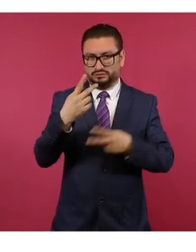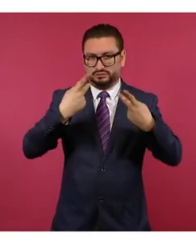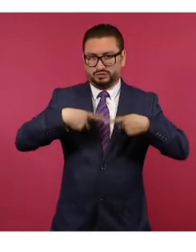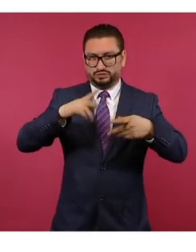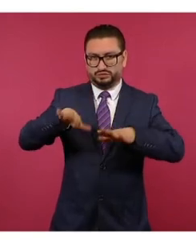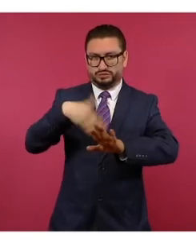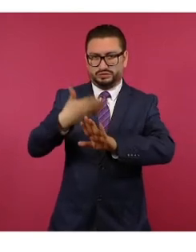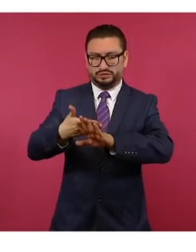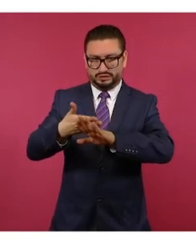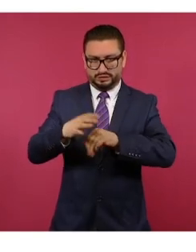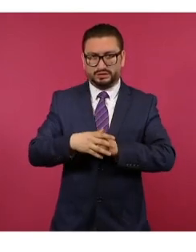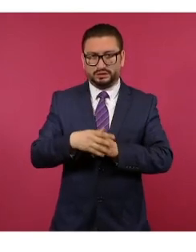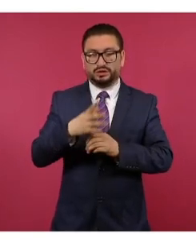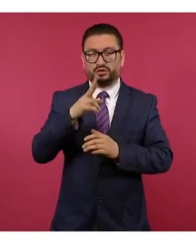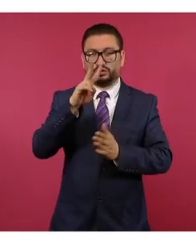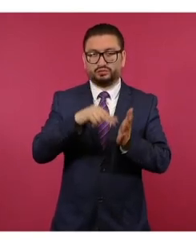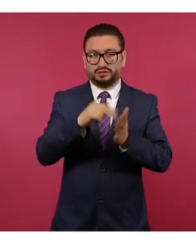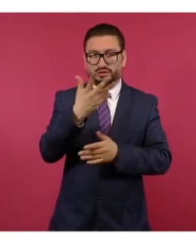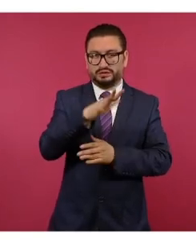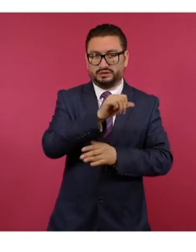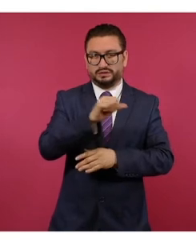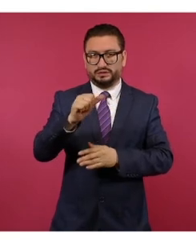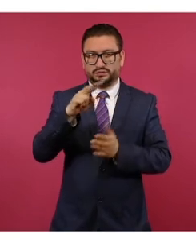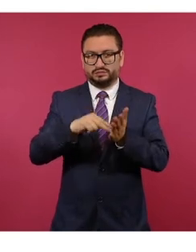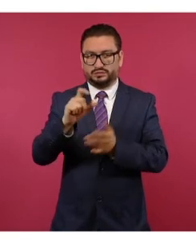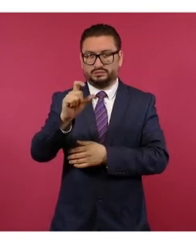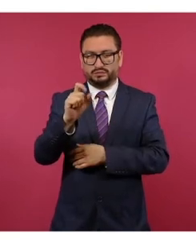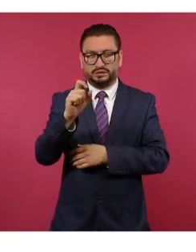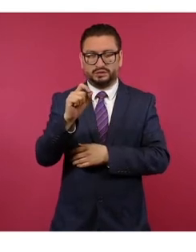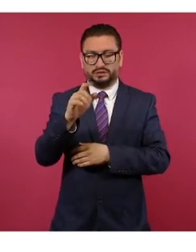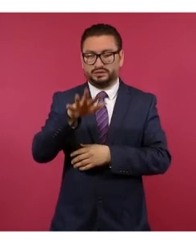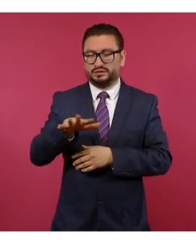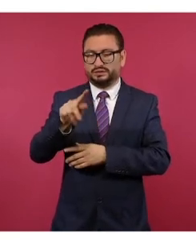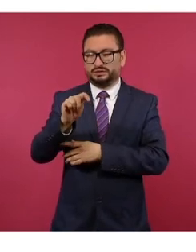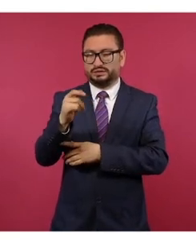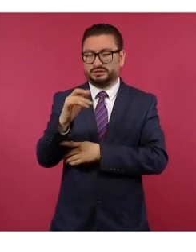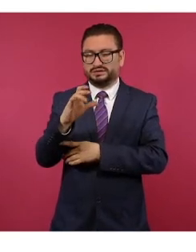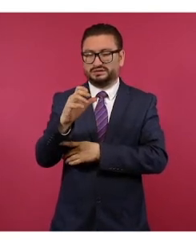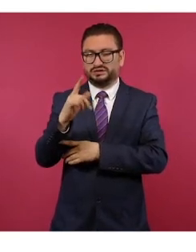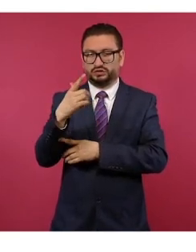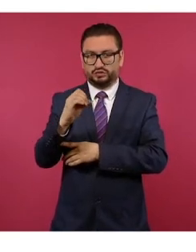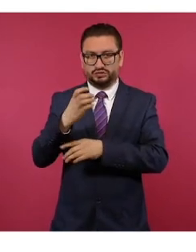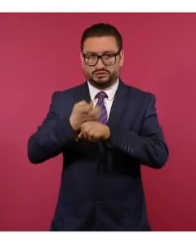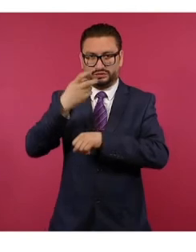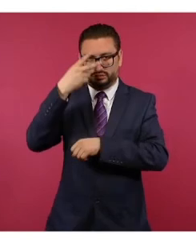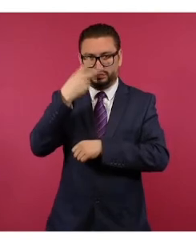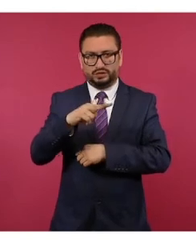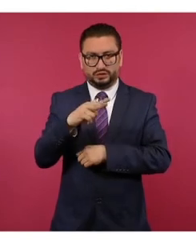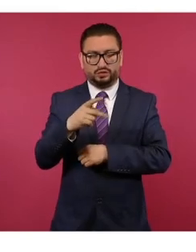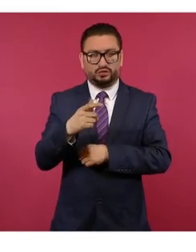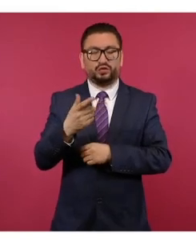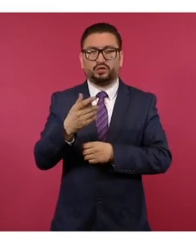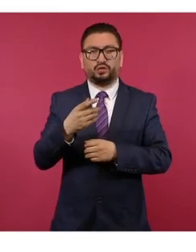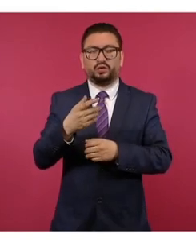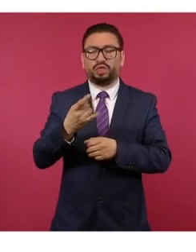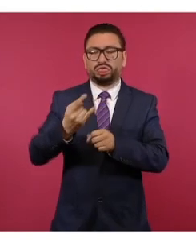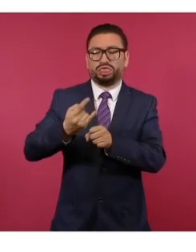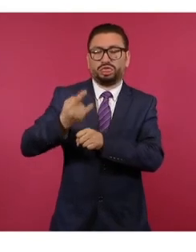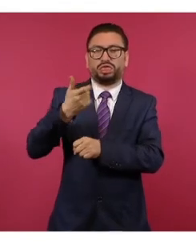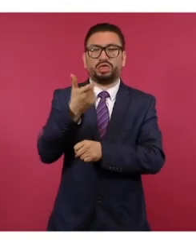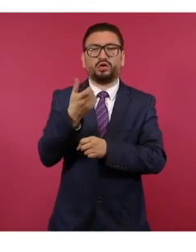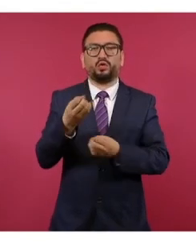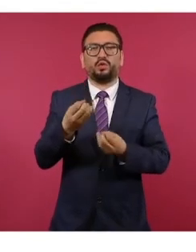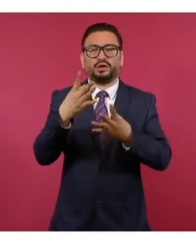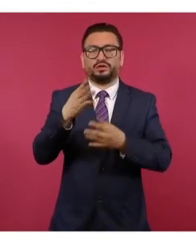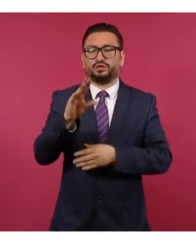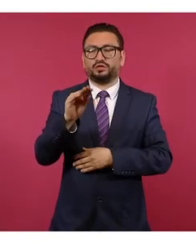entre el 2010 y 2020 en Tenancingo, Estado de México, el monto de lo defraudado ascendió